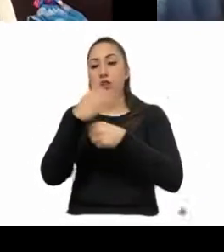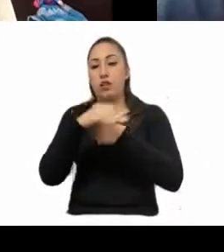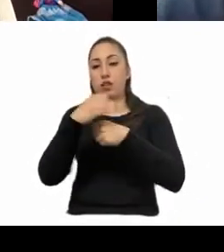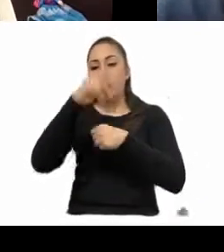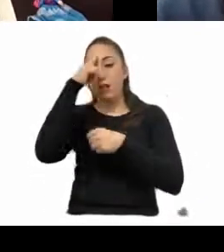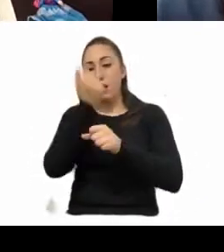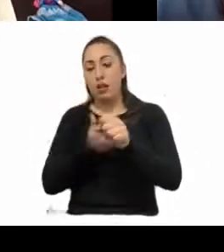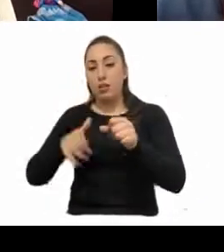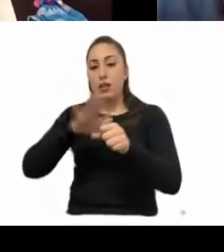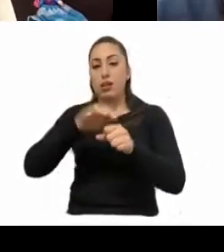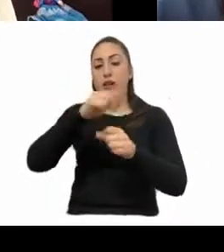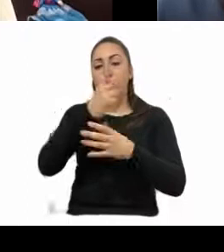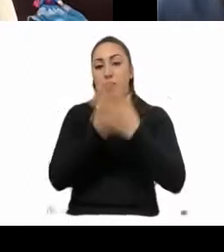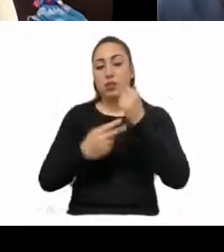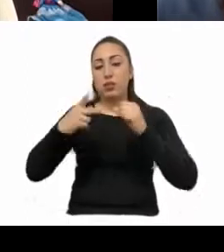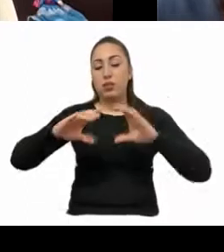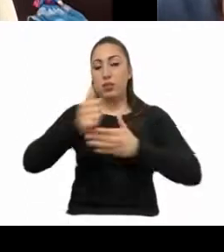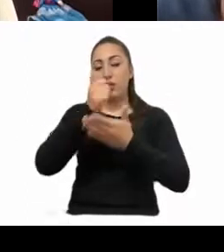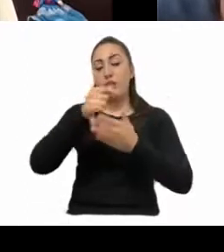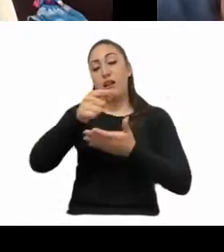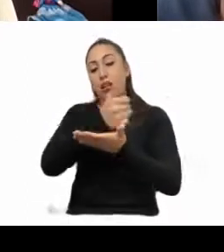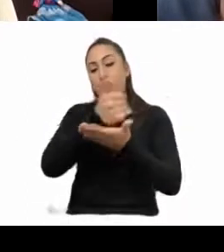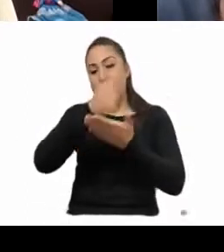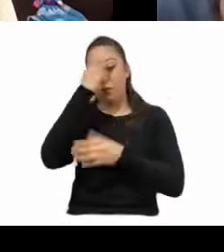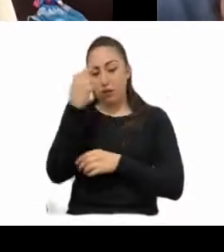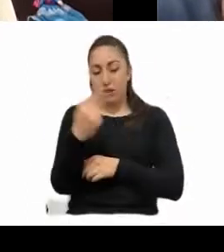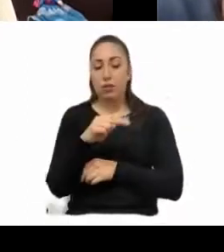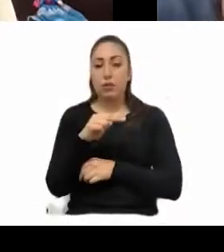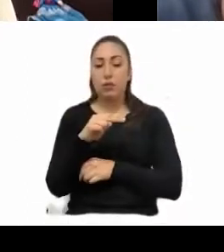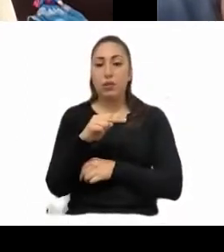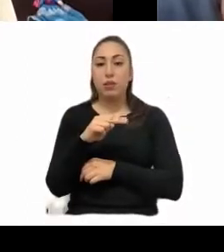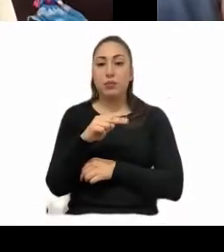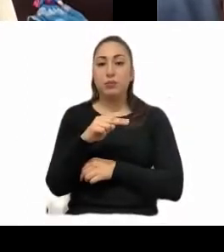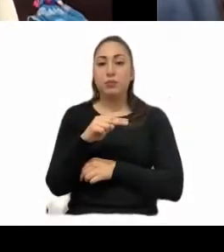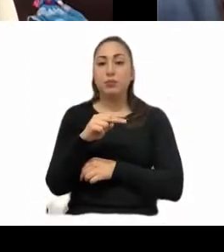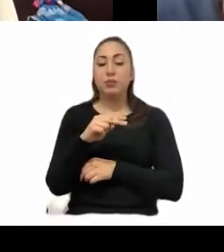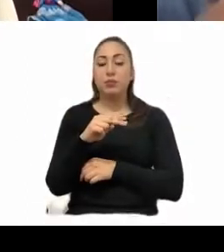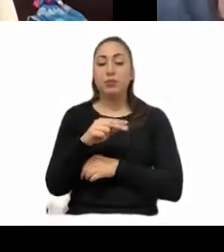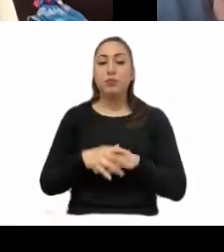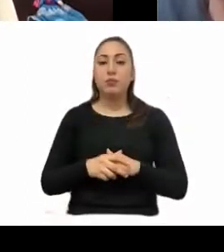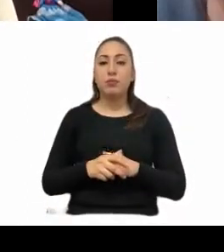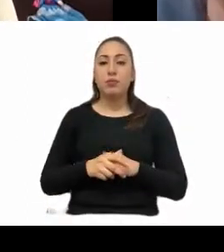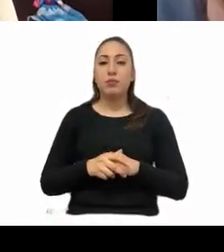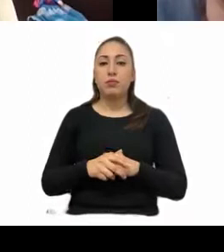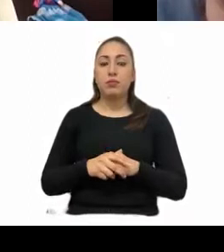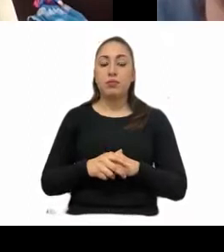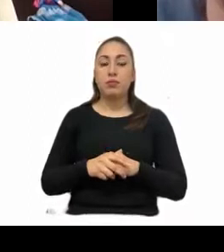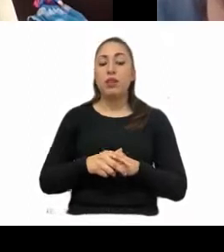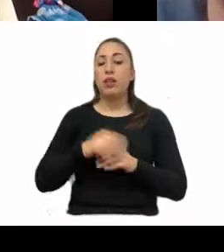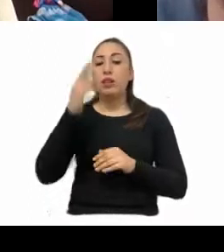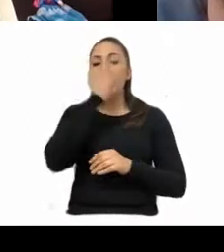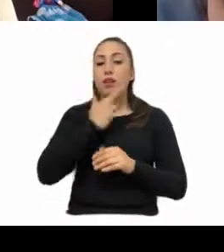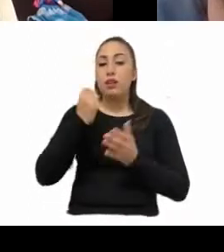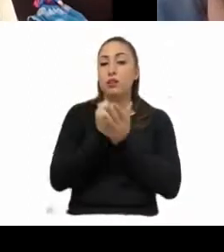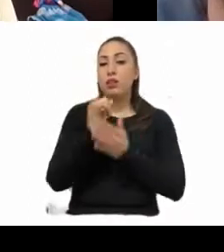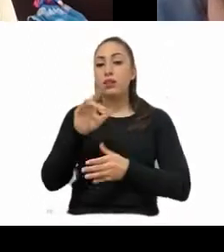ejecutivo y de la administración pública, ambas de la Ciudad de México para su dictaminación, a las comisiones unidas de administración